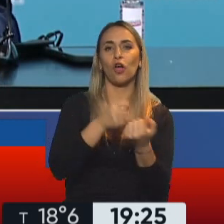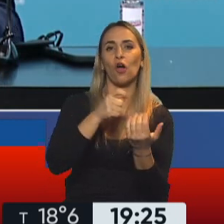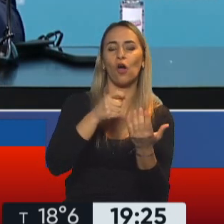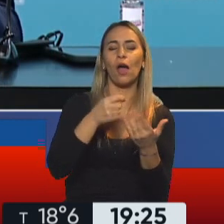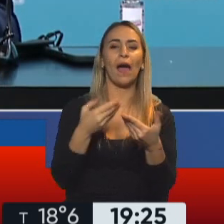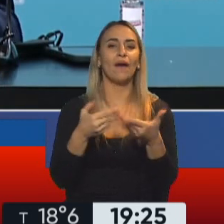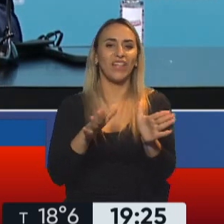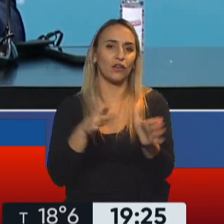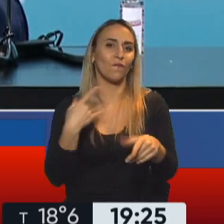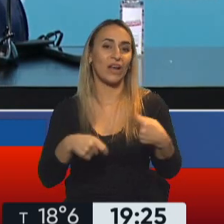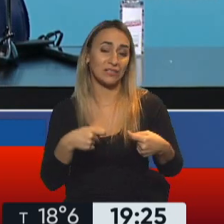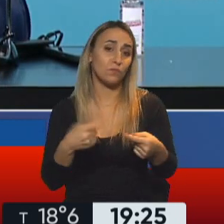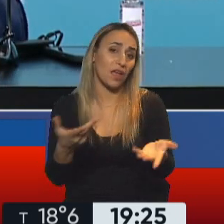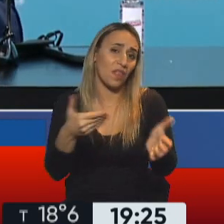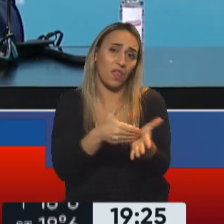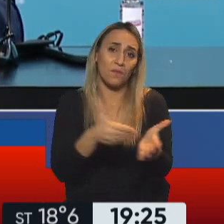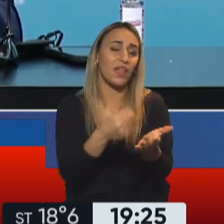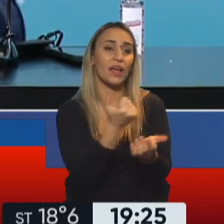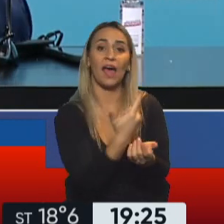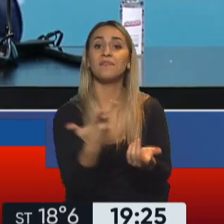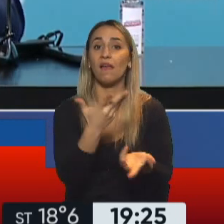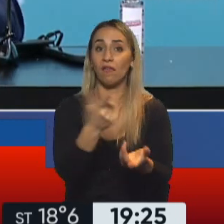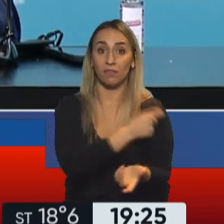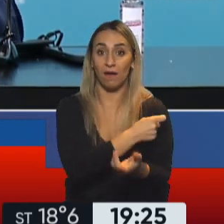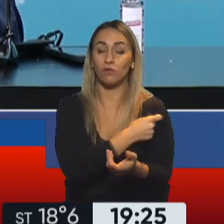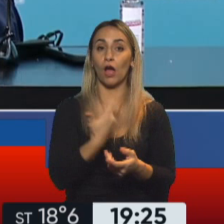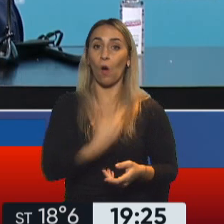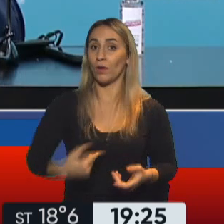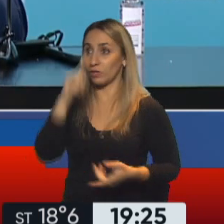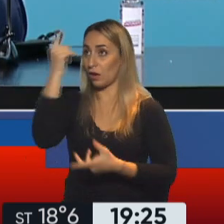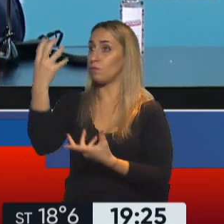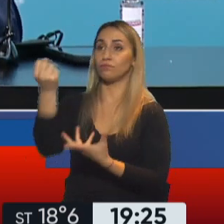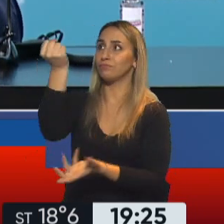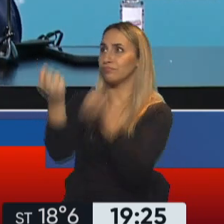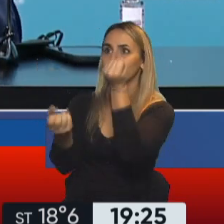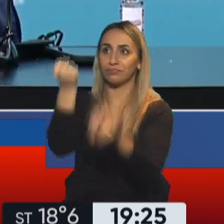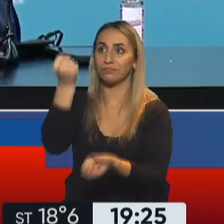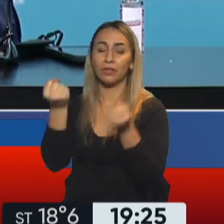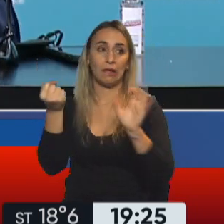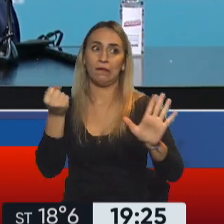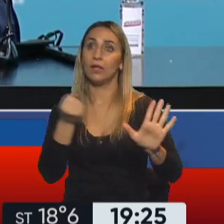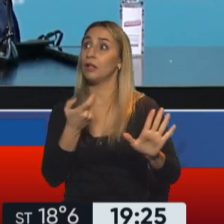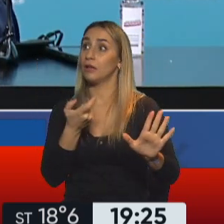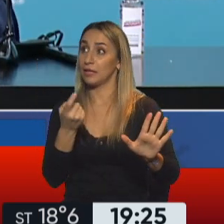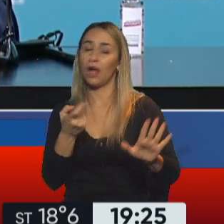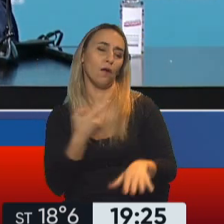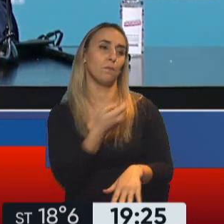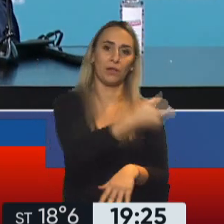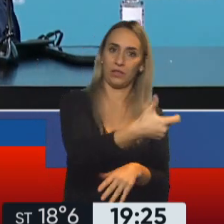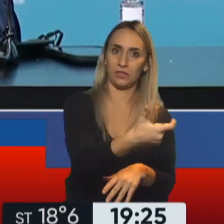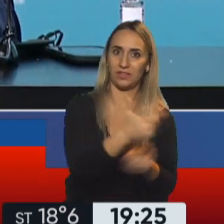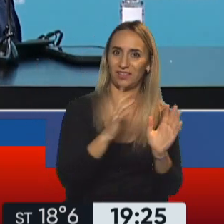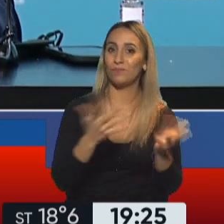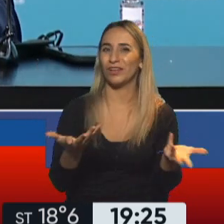depender también de las vacunas que vayan llegando, que vaya consiguiendo el gobierno nacional si hacemos la compra efectiva o no, quizá eventualmente no haga falta, por eso